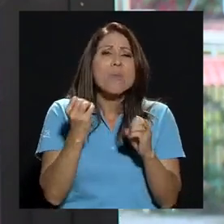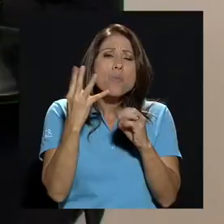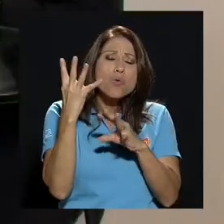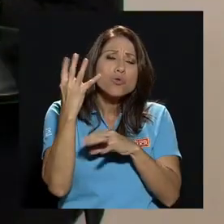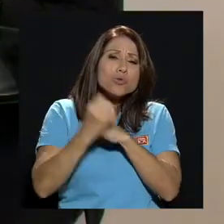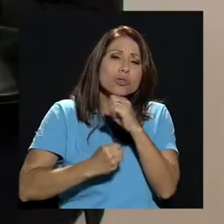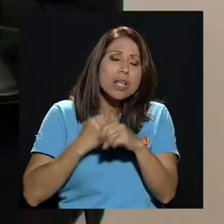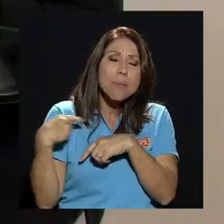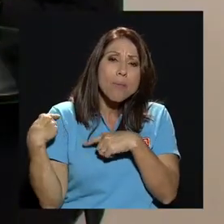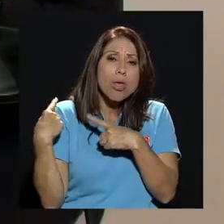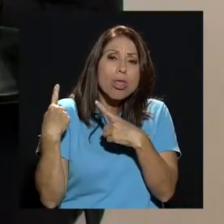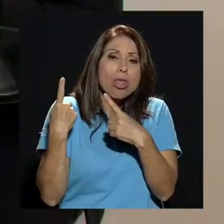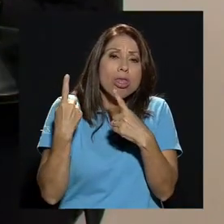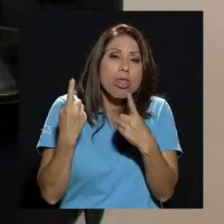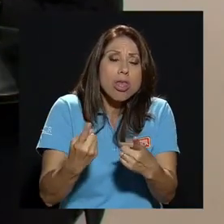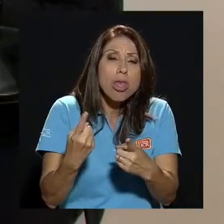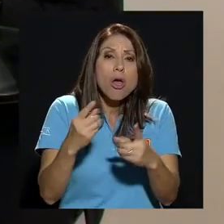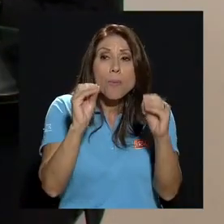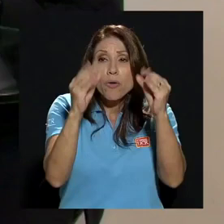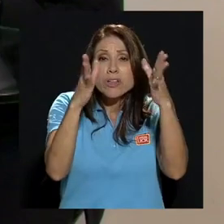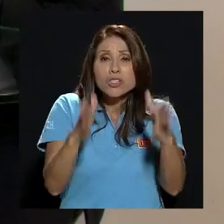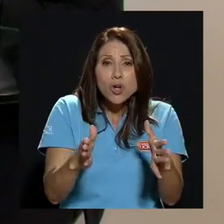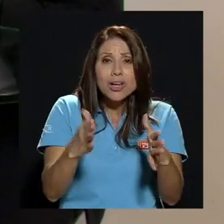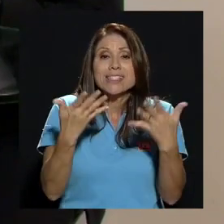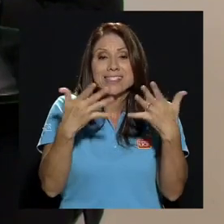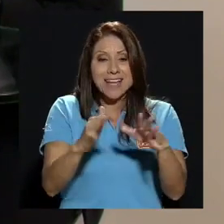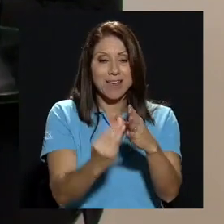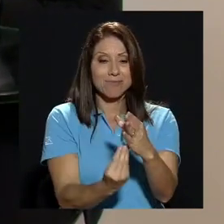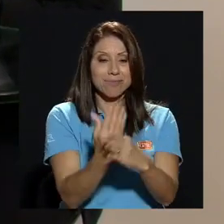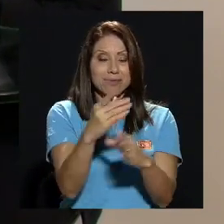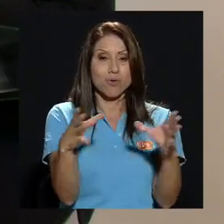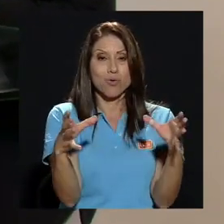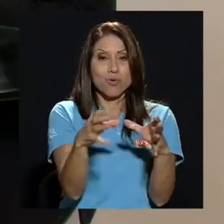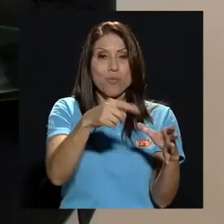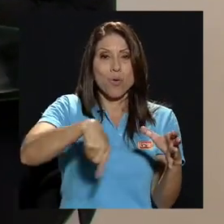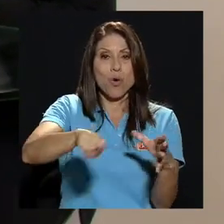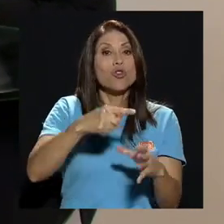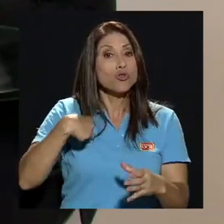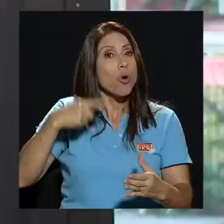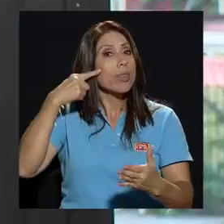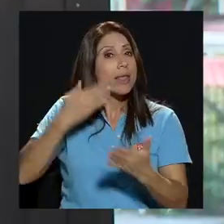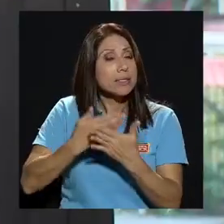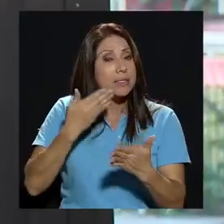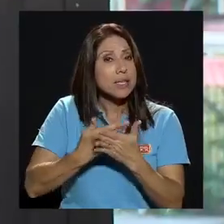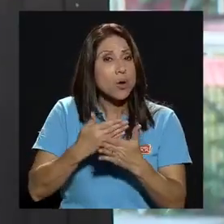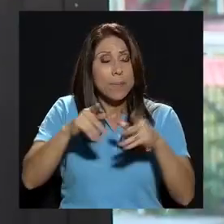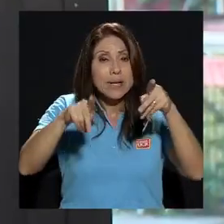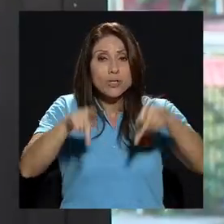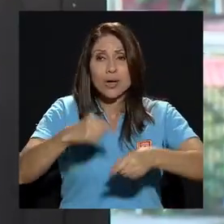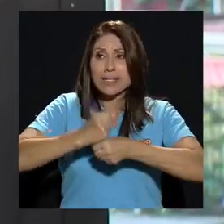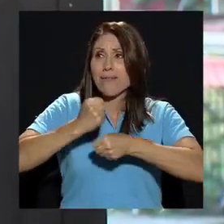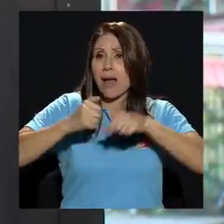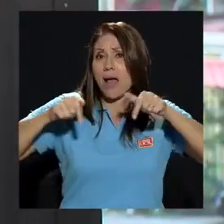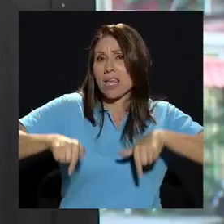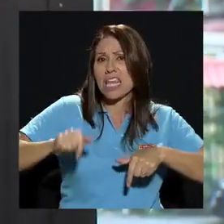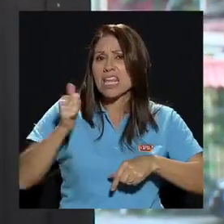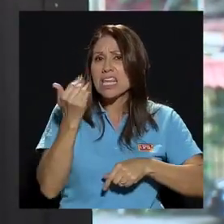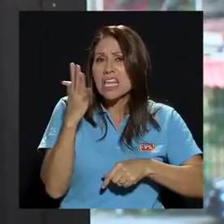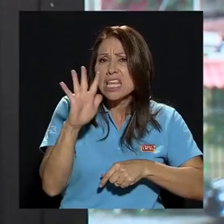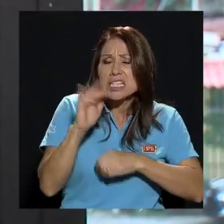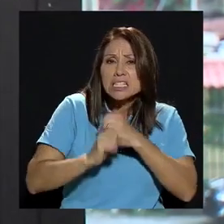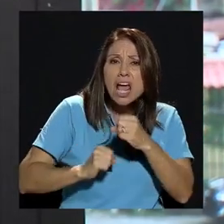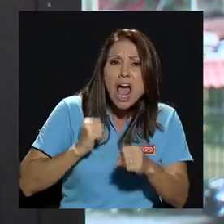etcétera he sido testigo de personas que tienen 15 años 20 años de ser interinos y eso es un problema muy